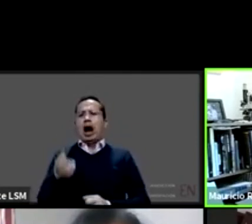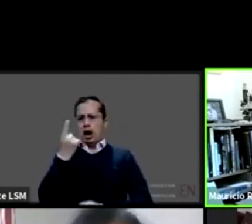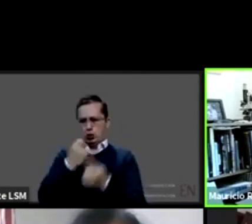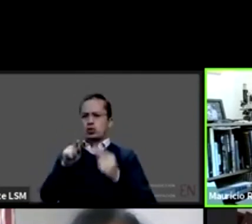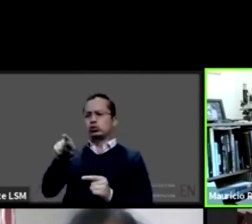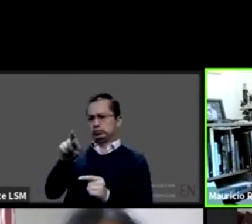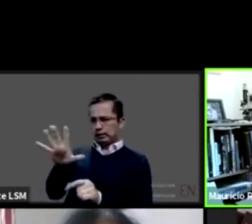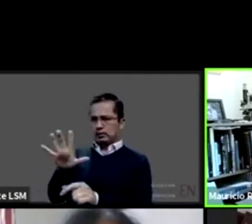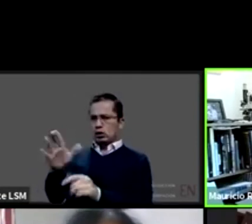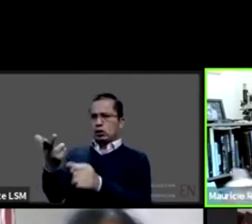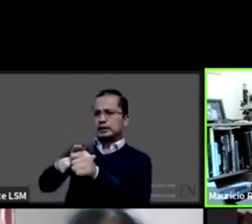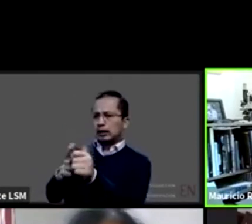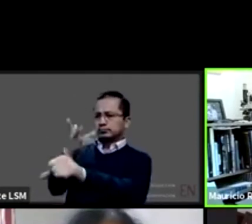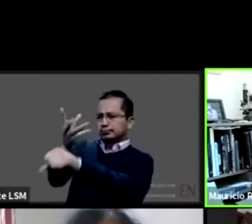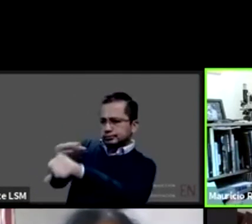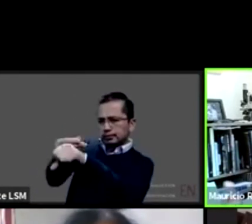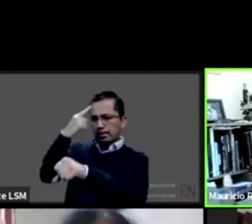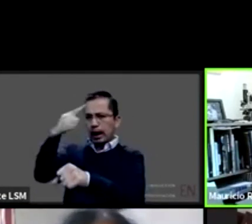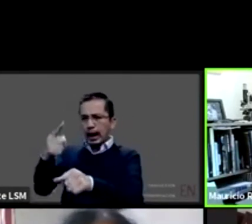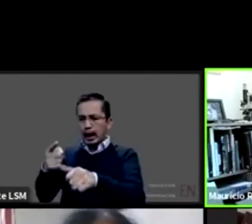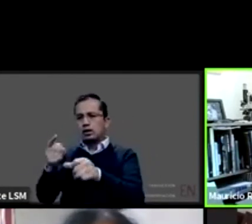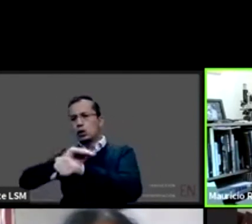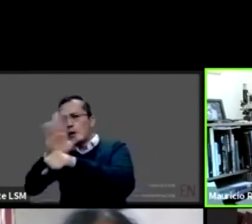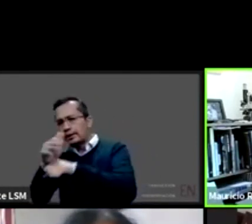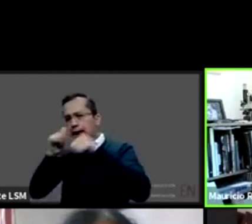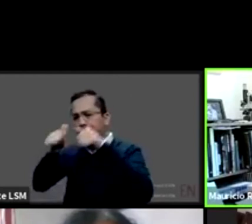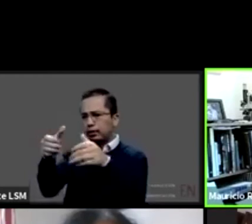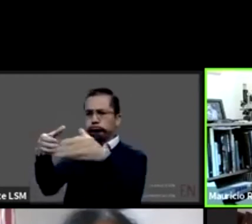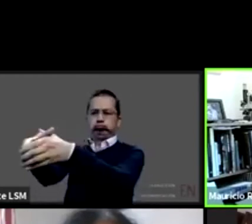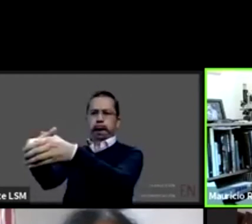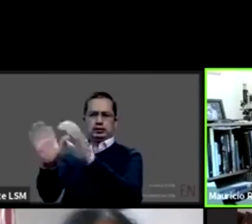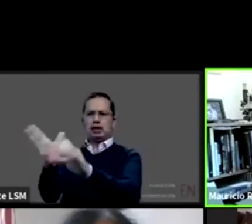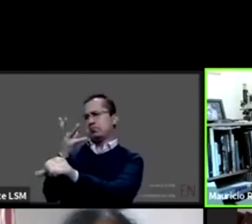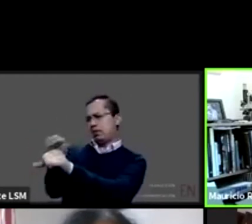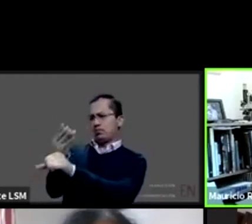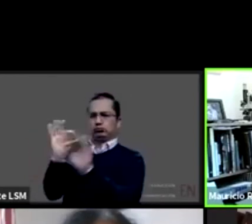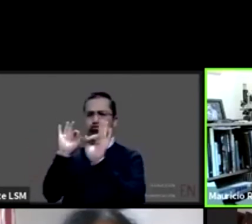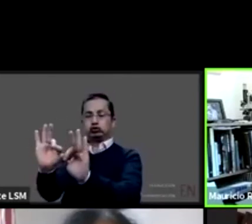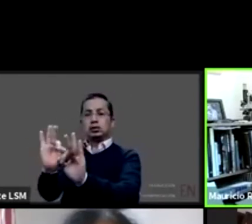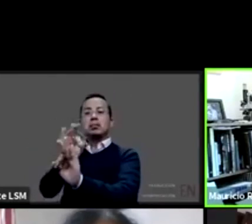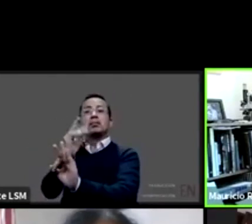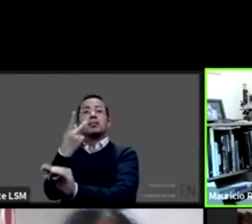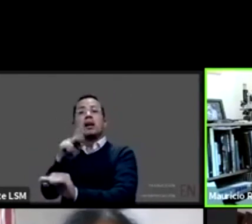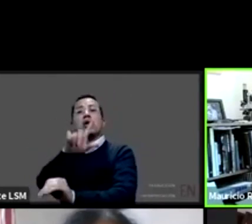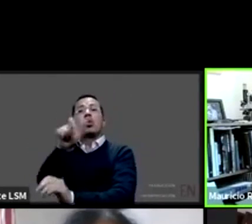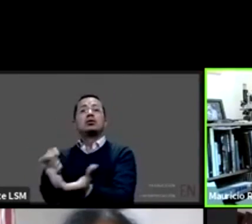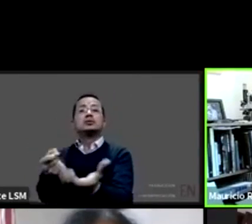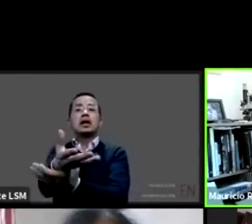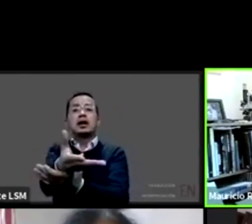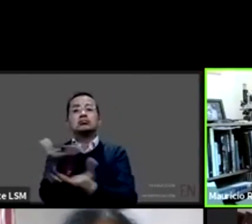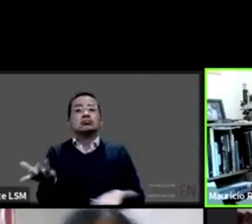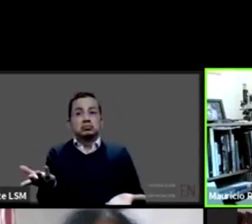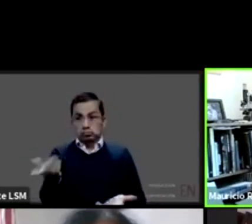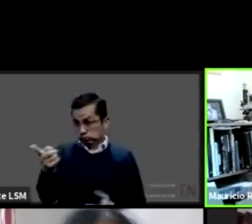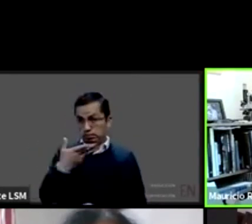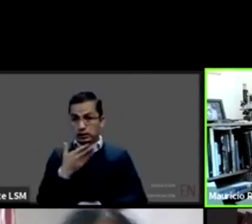consulta externa de seguimiento después de COVID ¿no? de esos pacientes entonces estamos